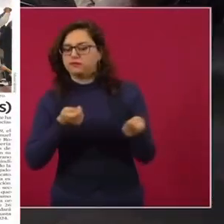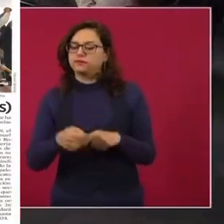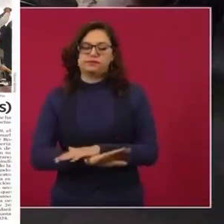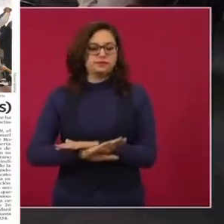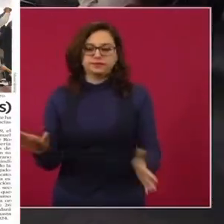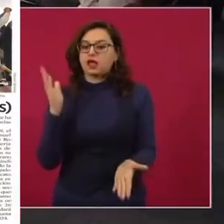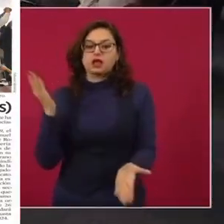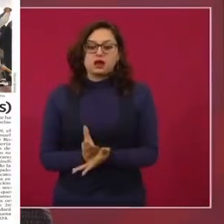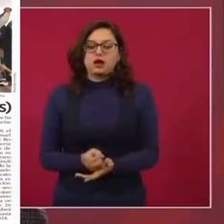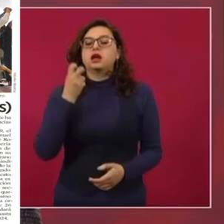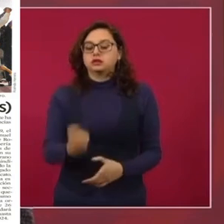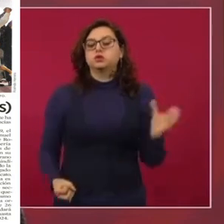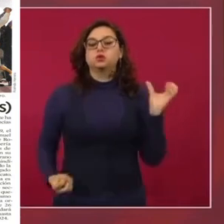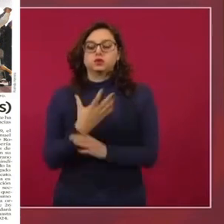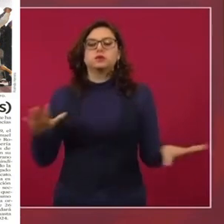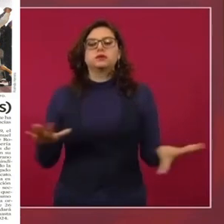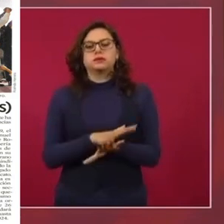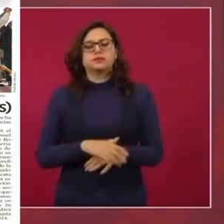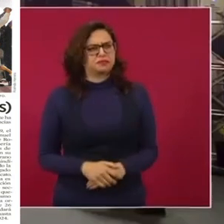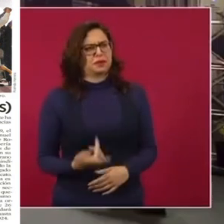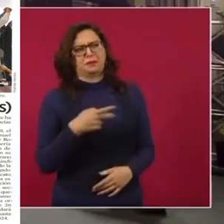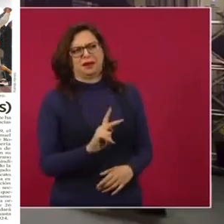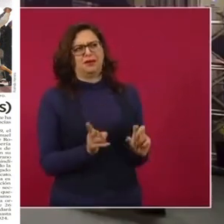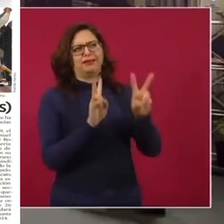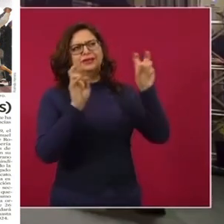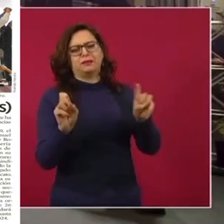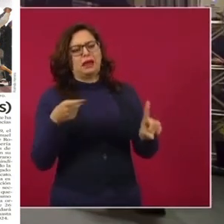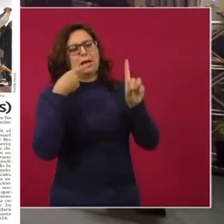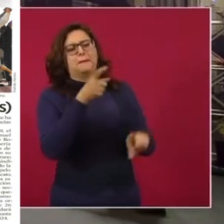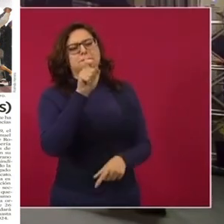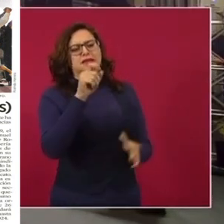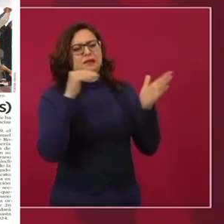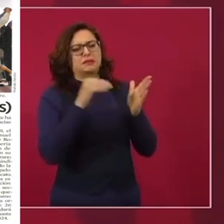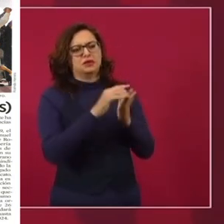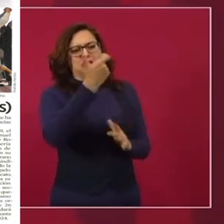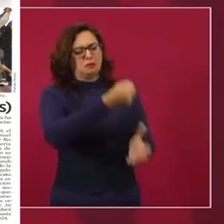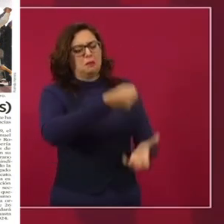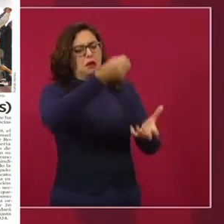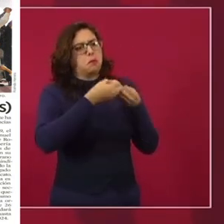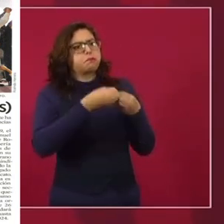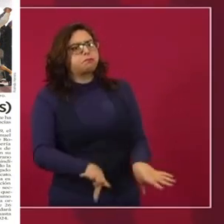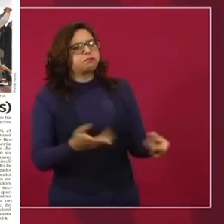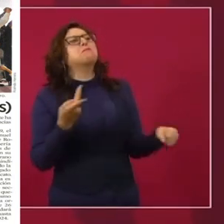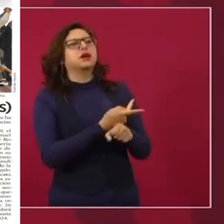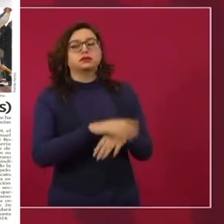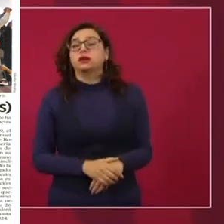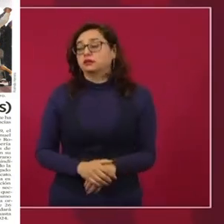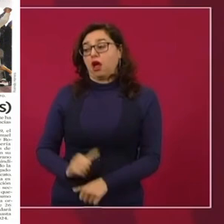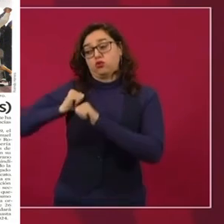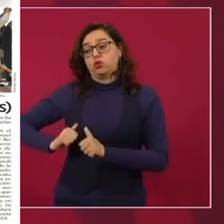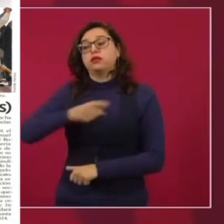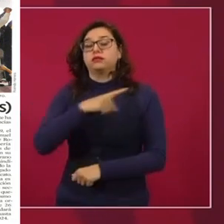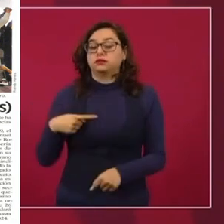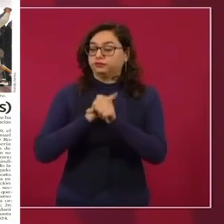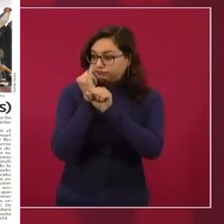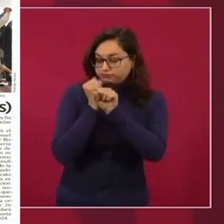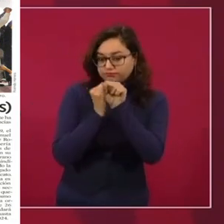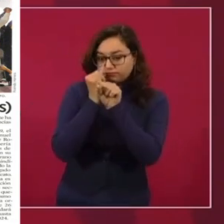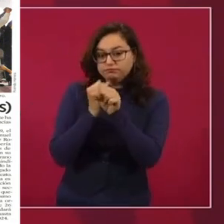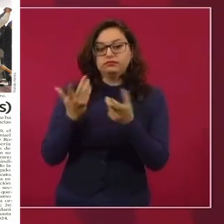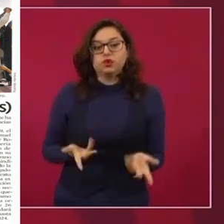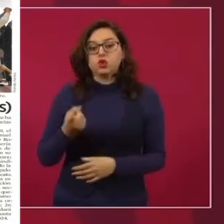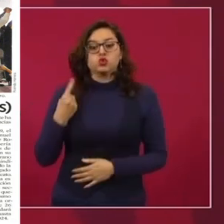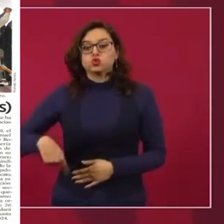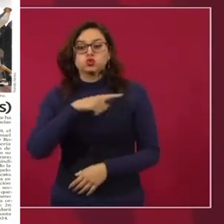muy importante, parte del cambio. Pero con respecto al desfalco por 20 mil millones de pesos que se hizo a Petróleos autoridad correspondiente y también no podemos nosotros